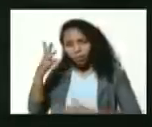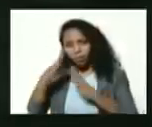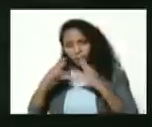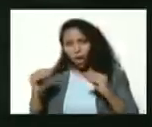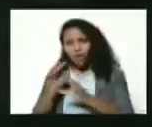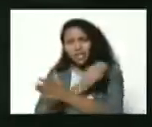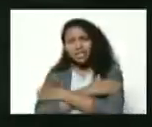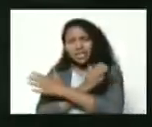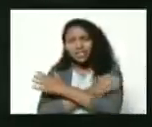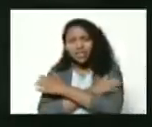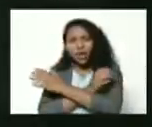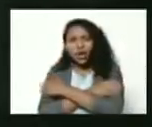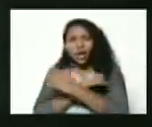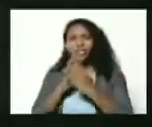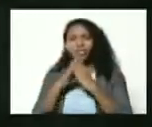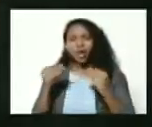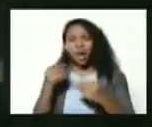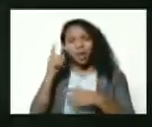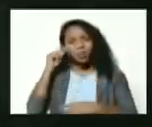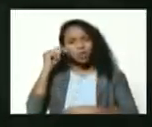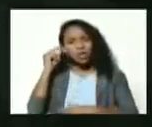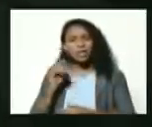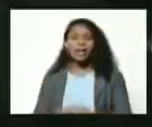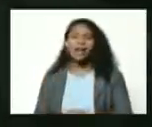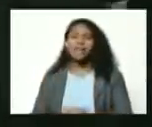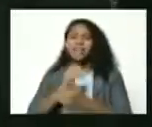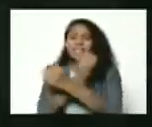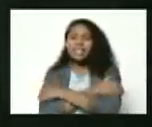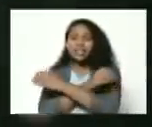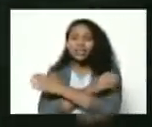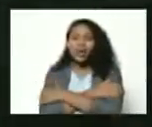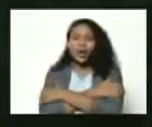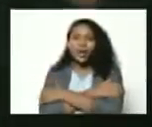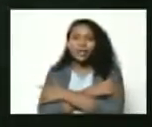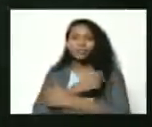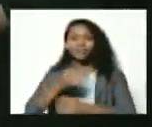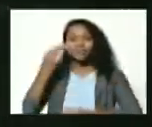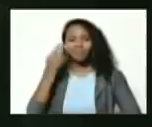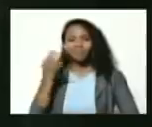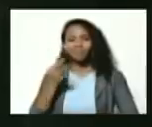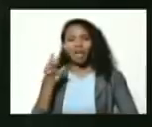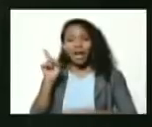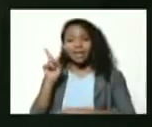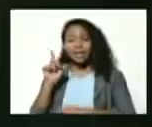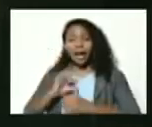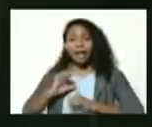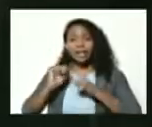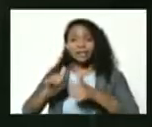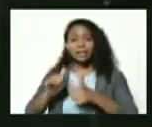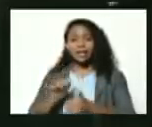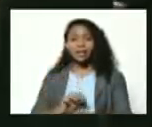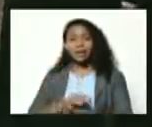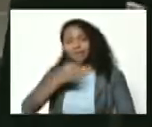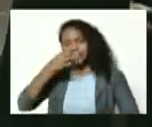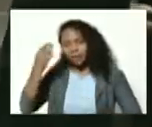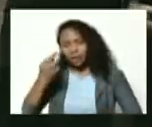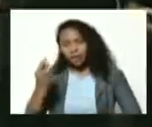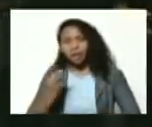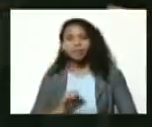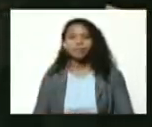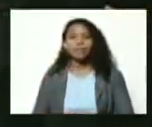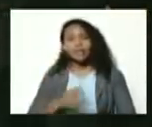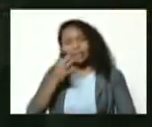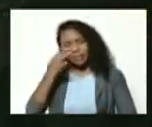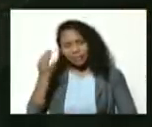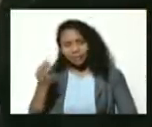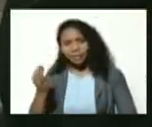las felicito muchacha los felicito muchachos de verdad por esta iniciativa de verdad de